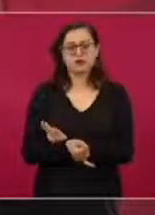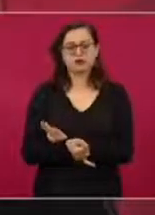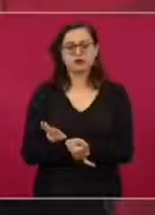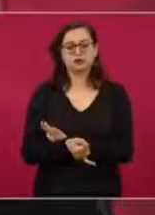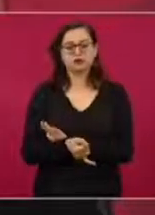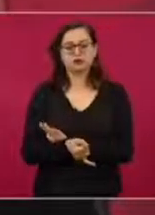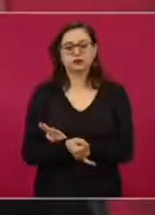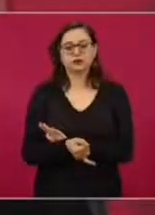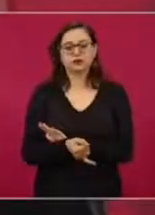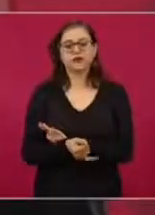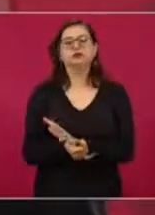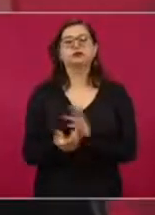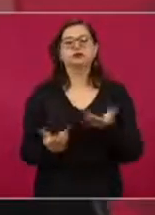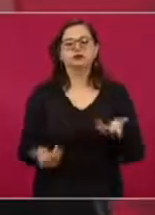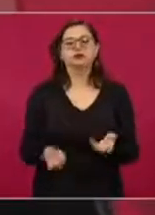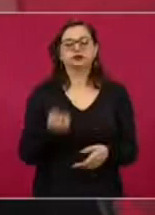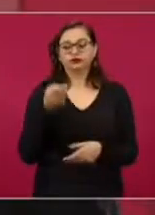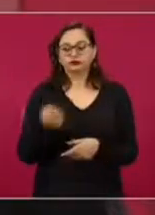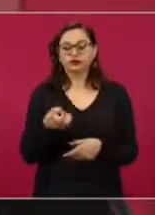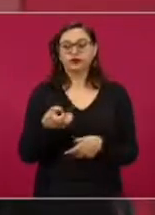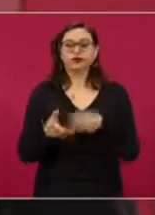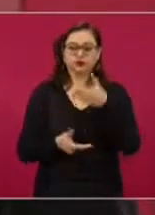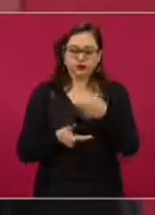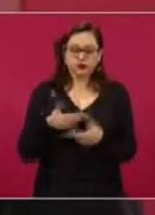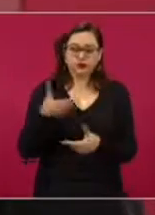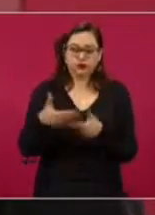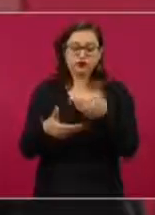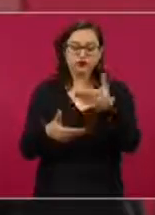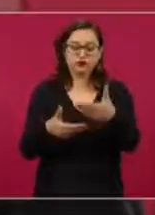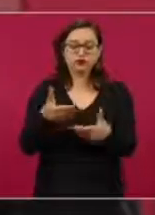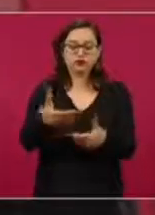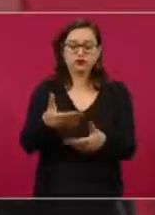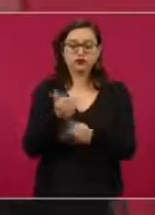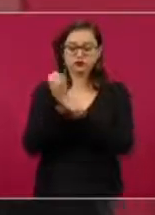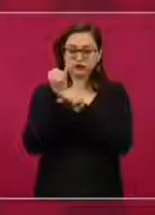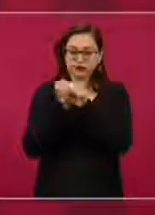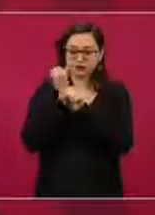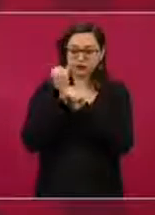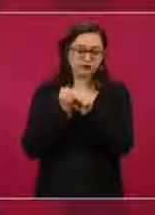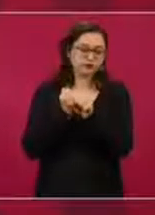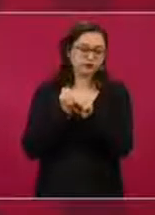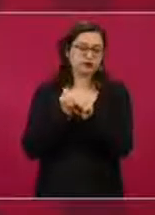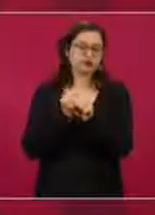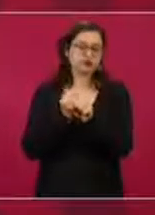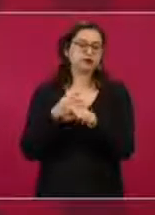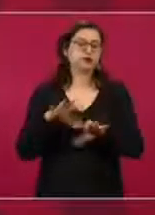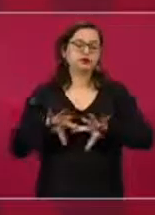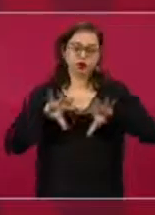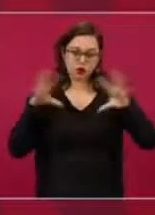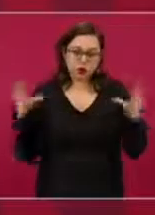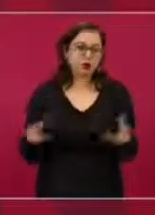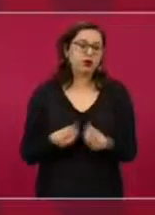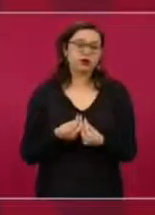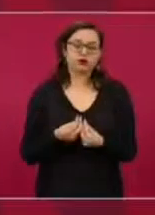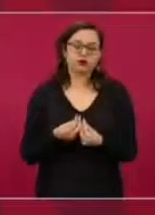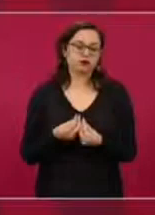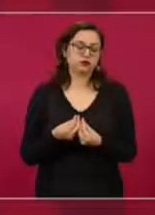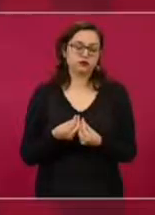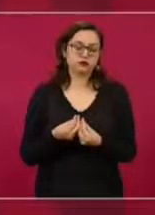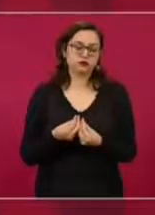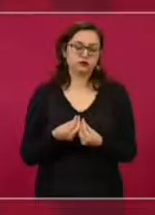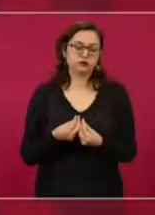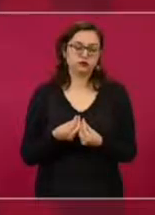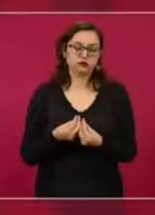investigación. La como todas, una